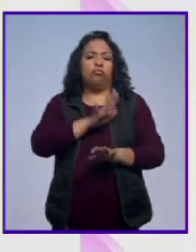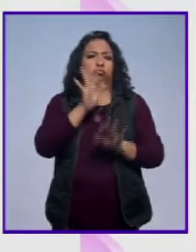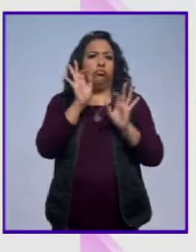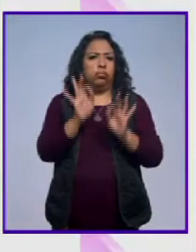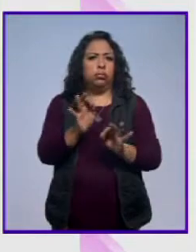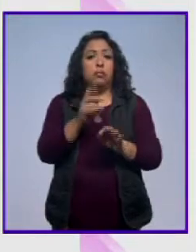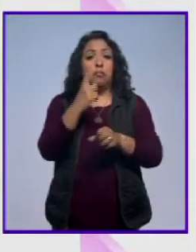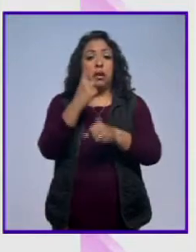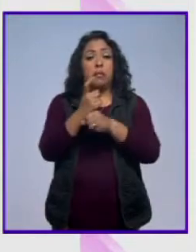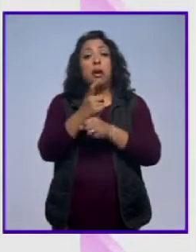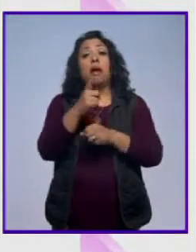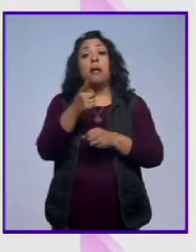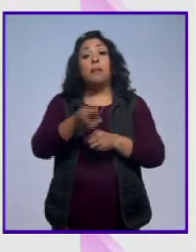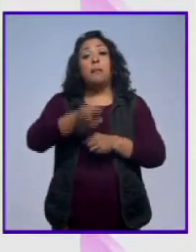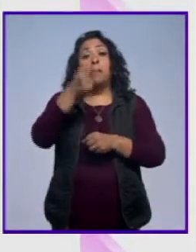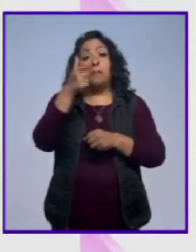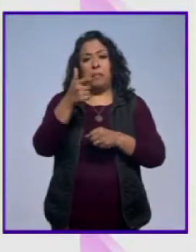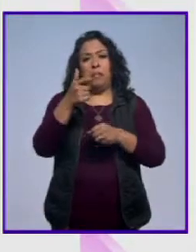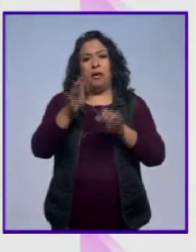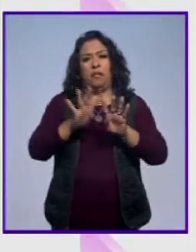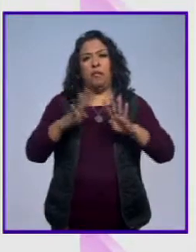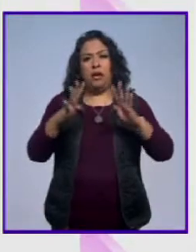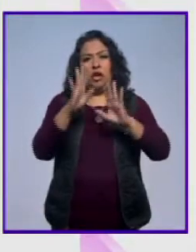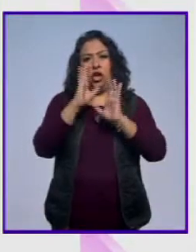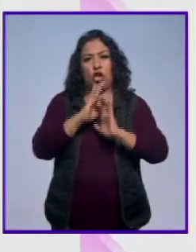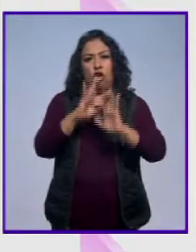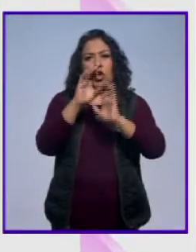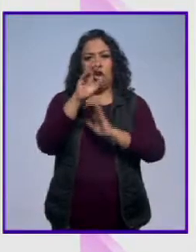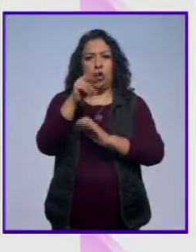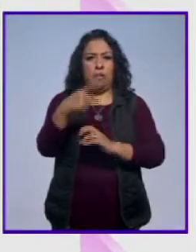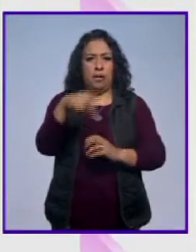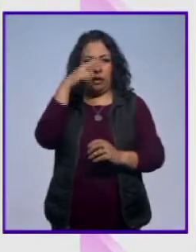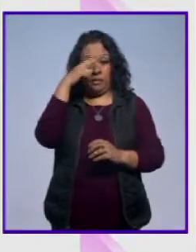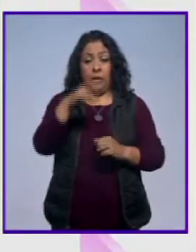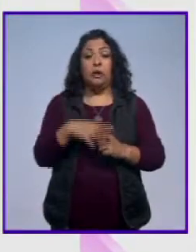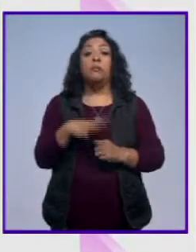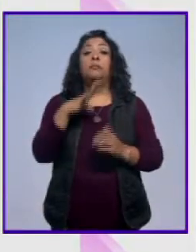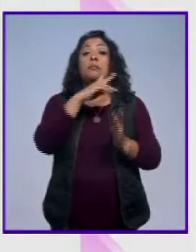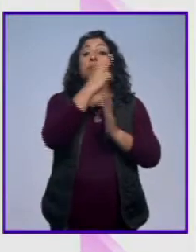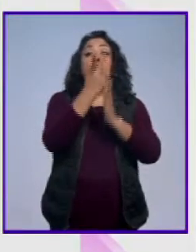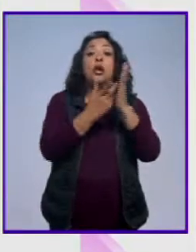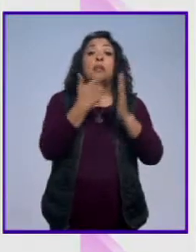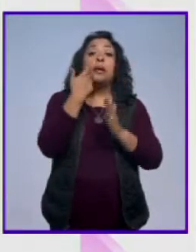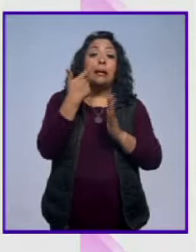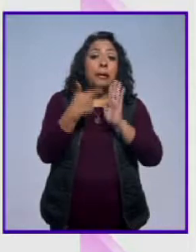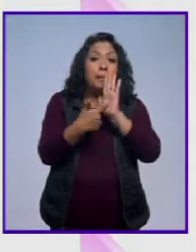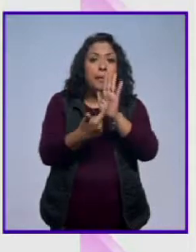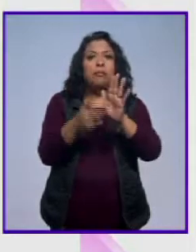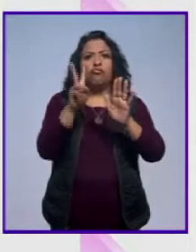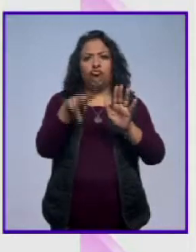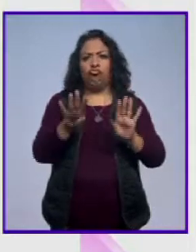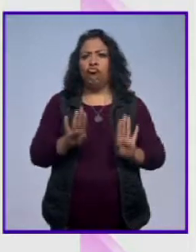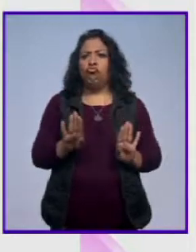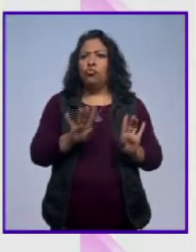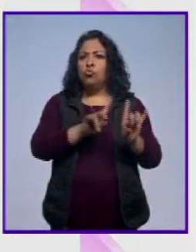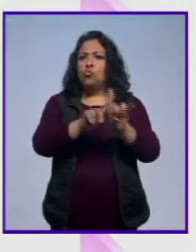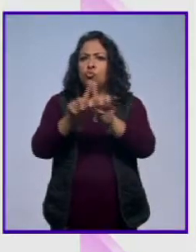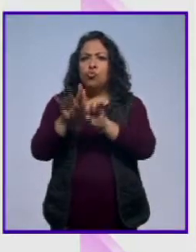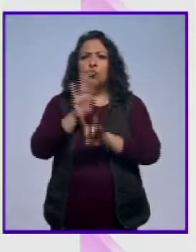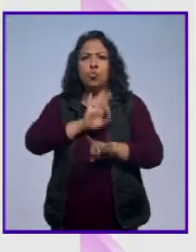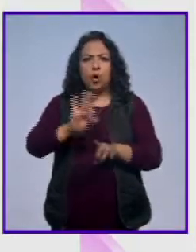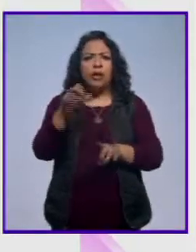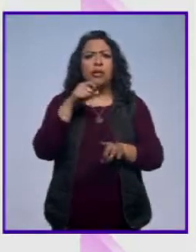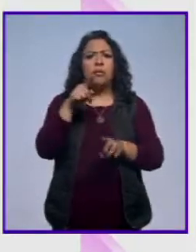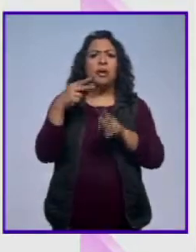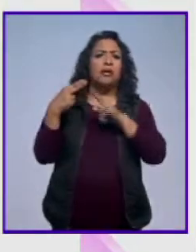sin duda, es el primer coro de cámara del país. Con un programa que busca poner de manifiesto la versatilidad de la agrupación y su historia